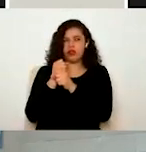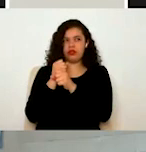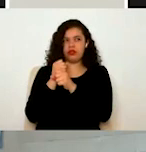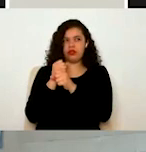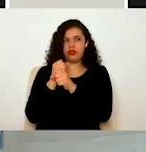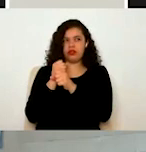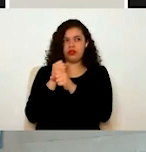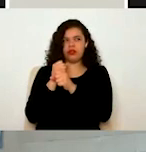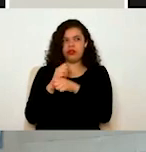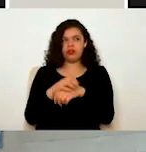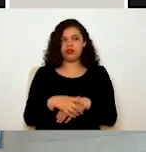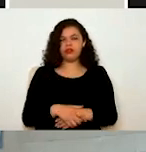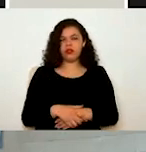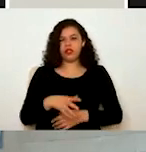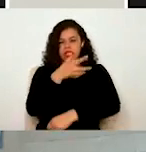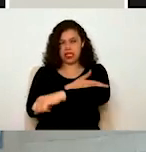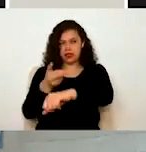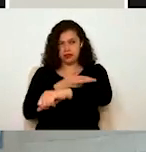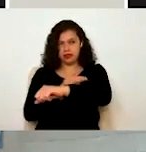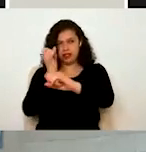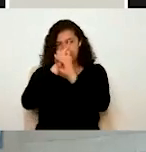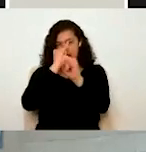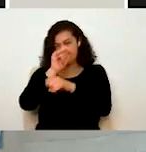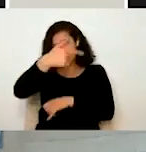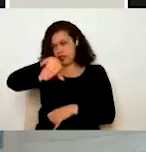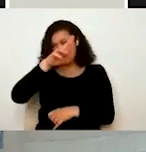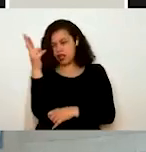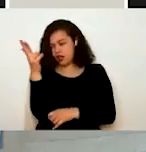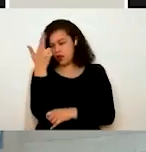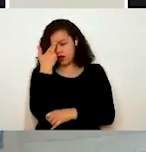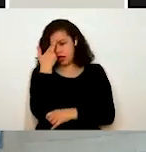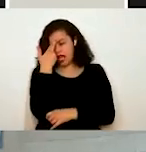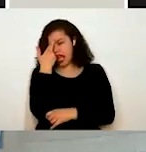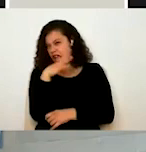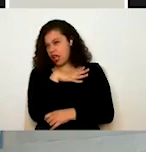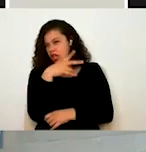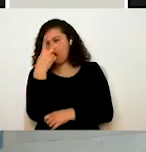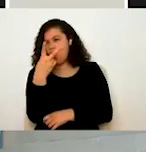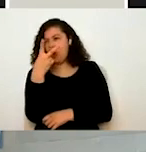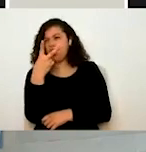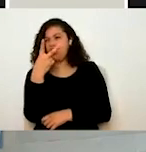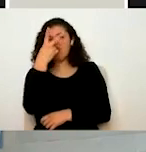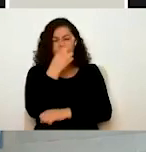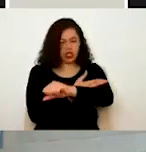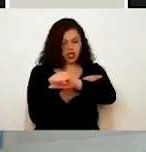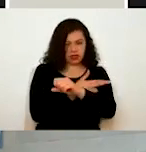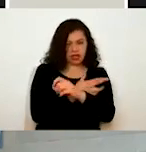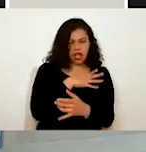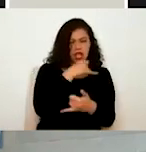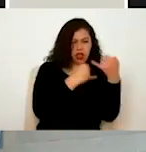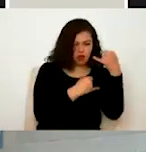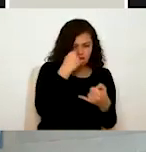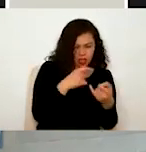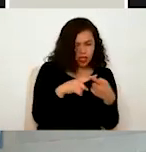esos, eh, inicios de trámite digital, recordarán que, bueno, solamente había, había un par de trámites, ¿no? Estaba el trámite de juicios,